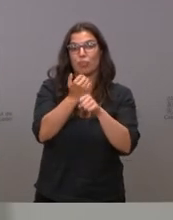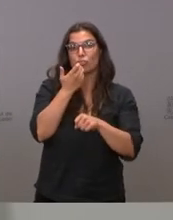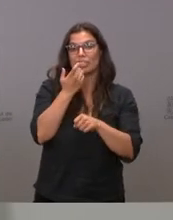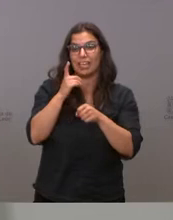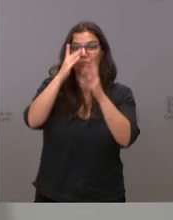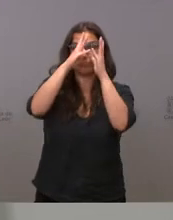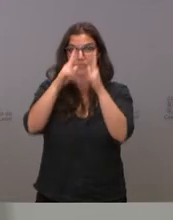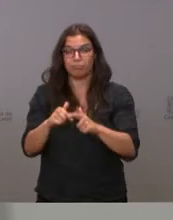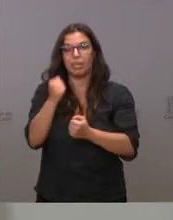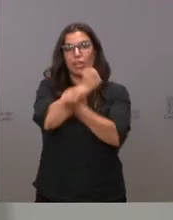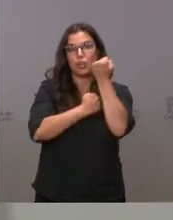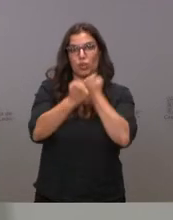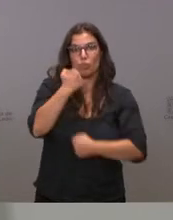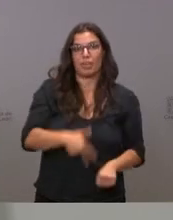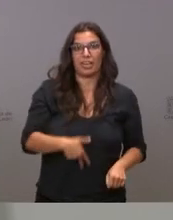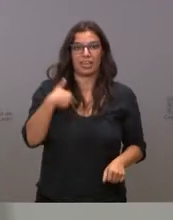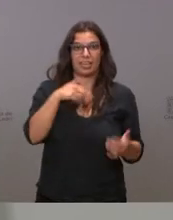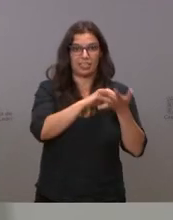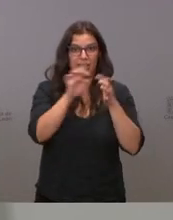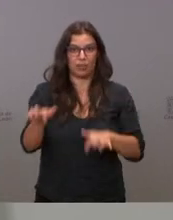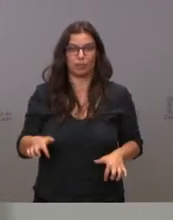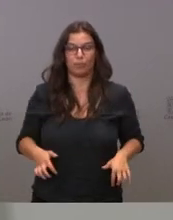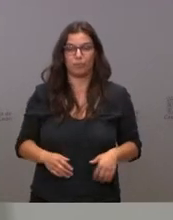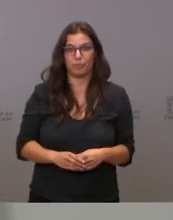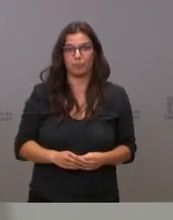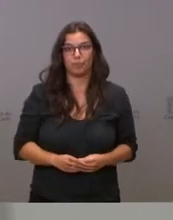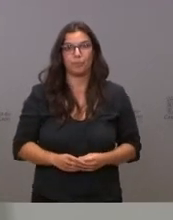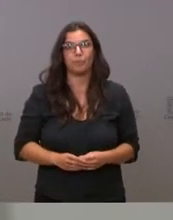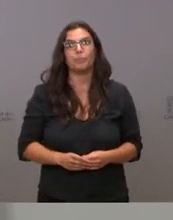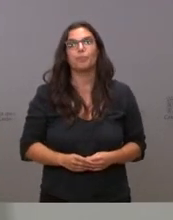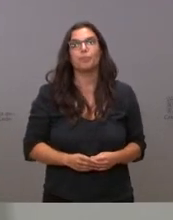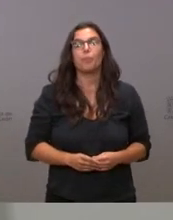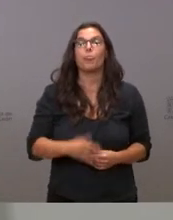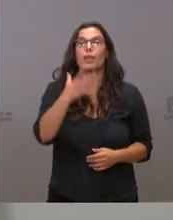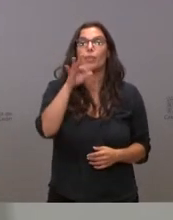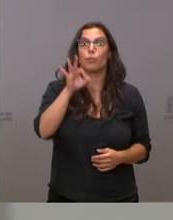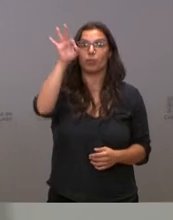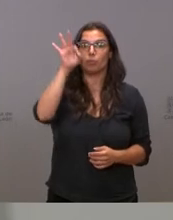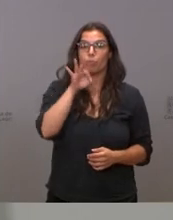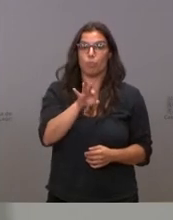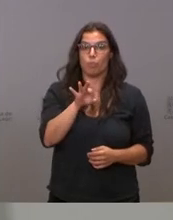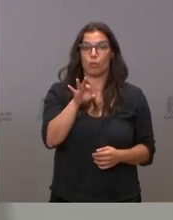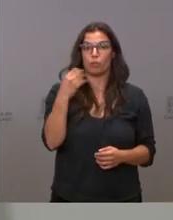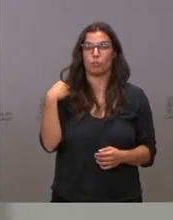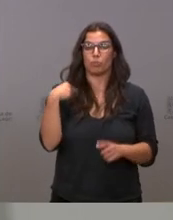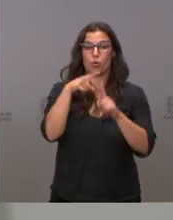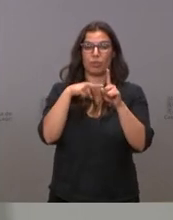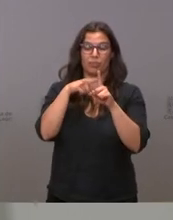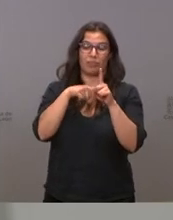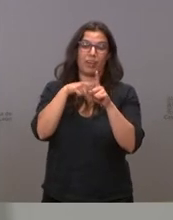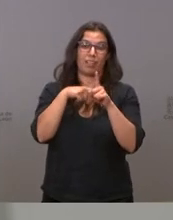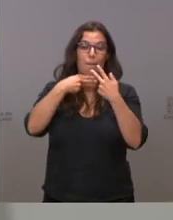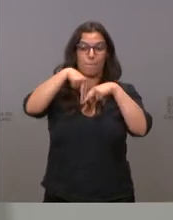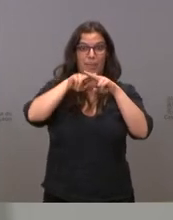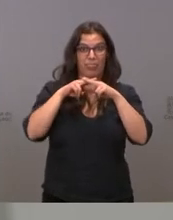economía en su conjunto en Castilla y León. Más del 50% de las referencias de piezas de